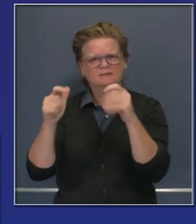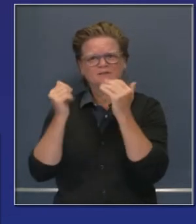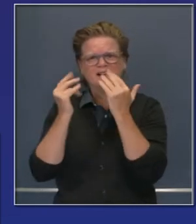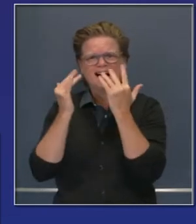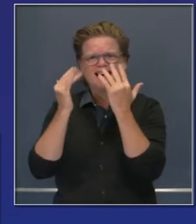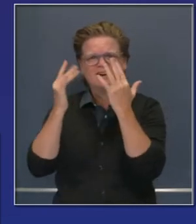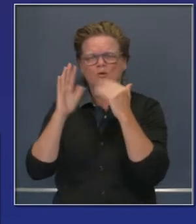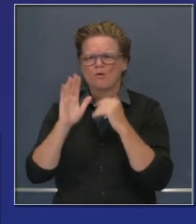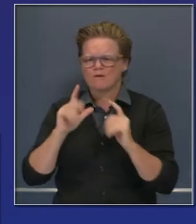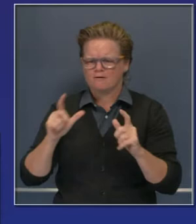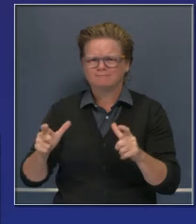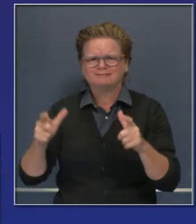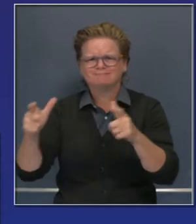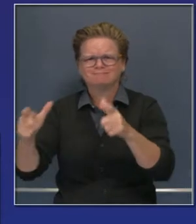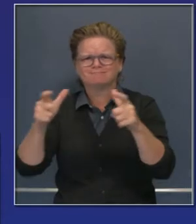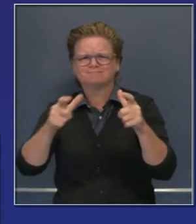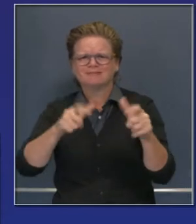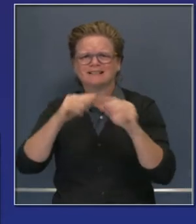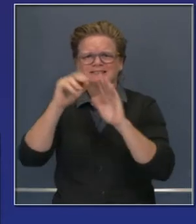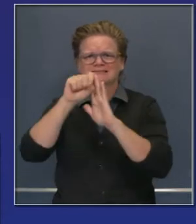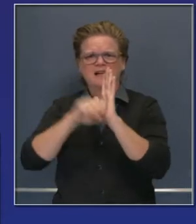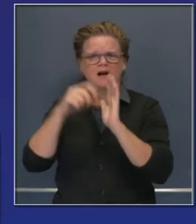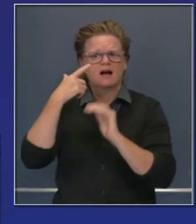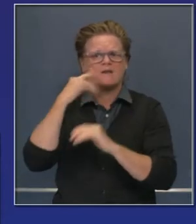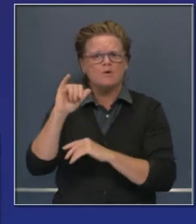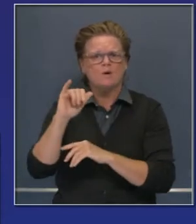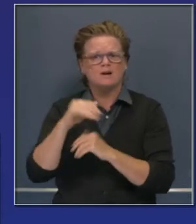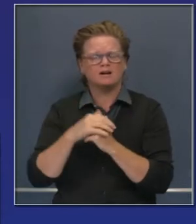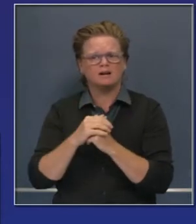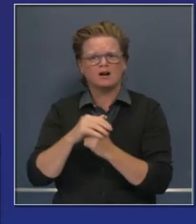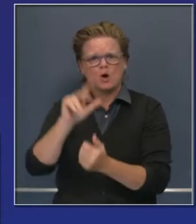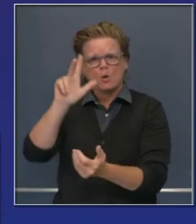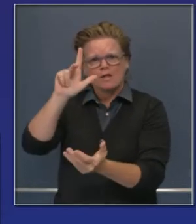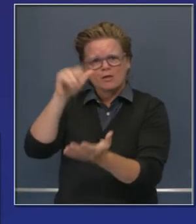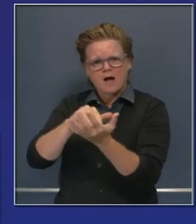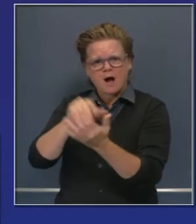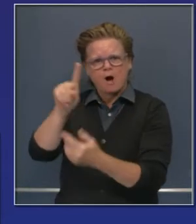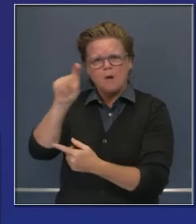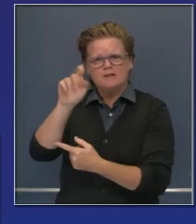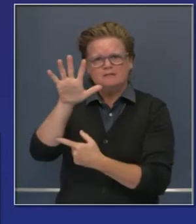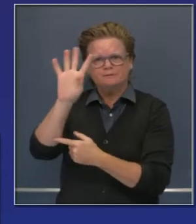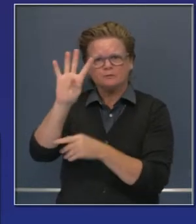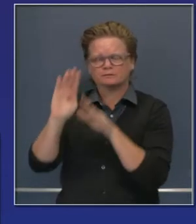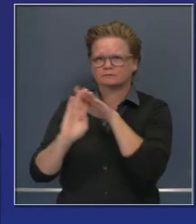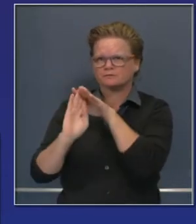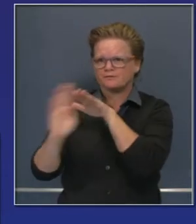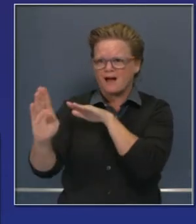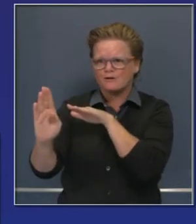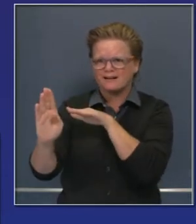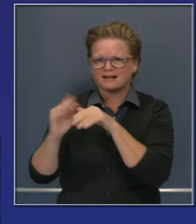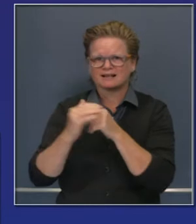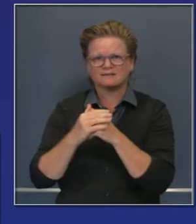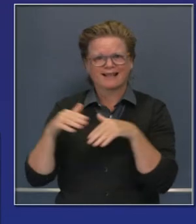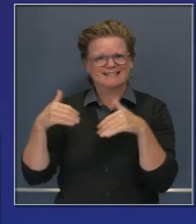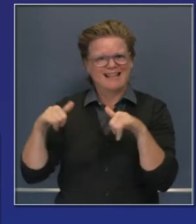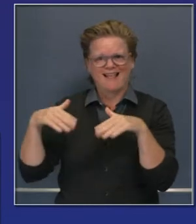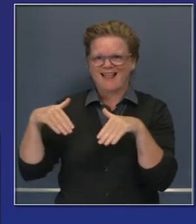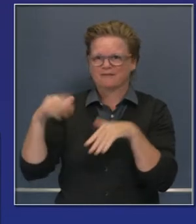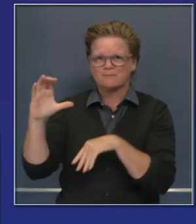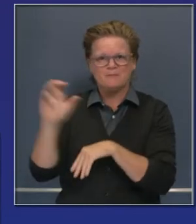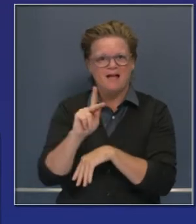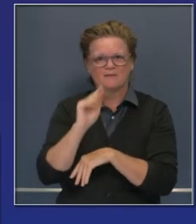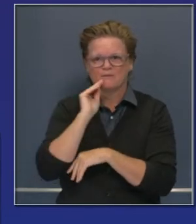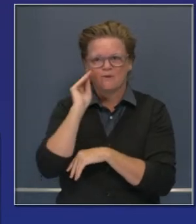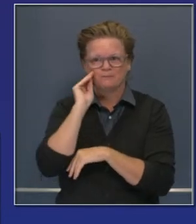complejos de incendios graves. 23,000 y pico de personas han sido evacuadas de sus hogares. Más de